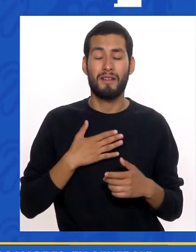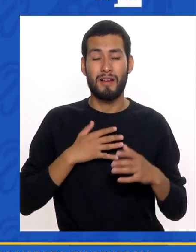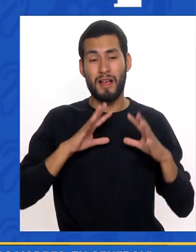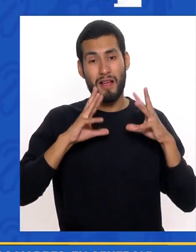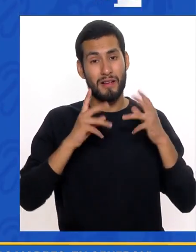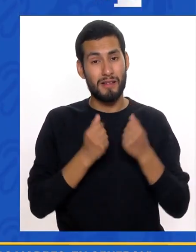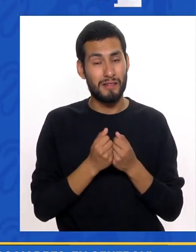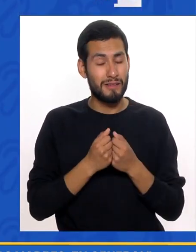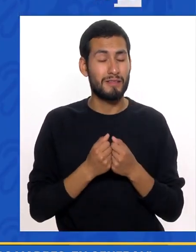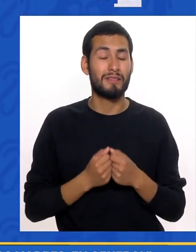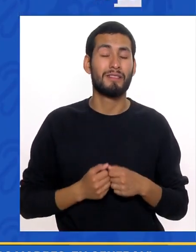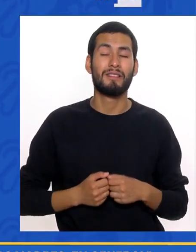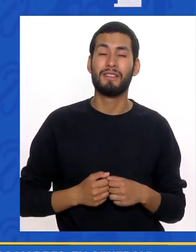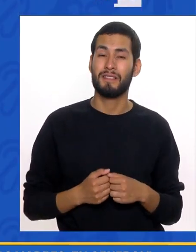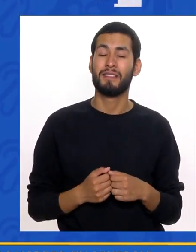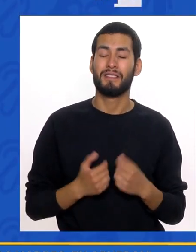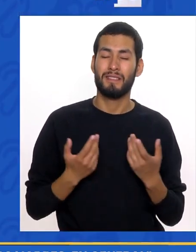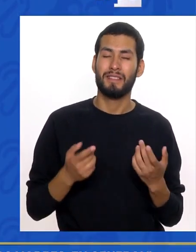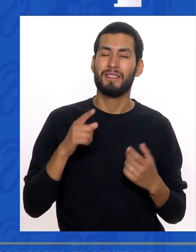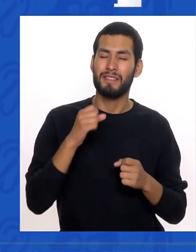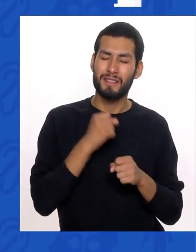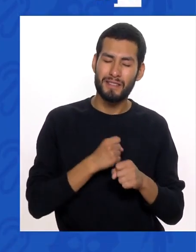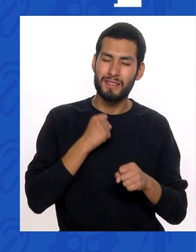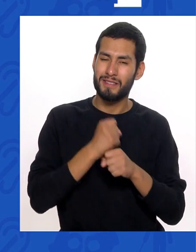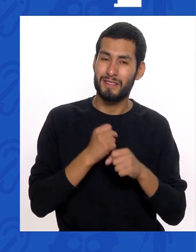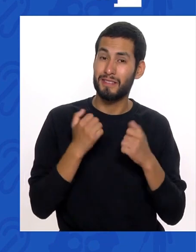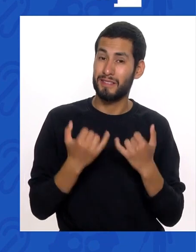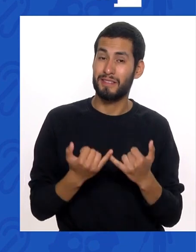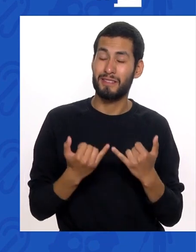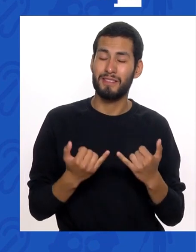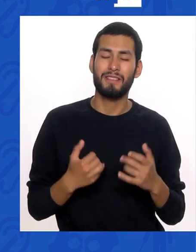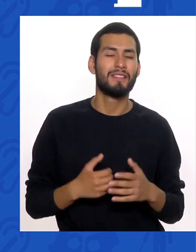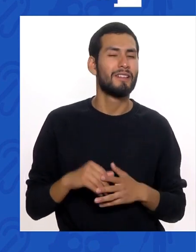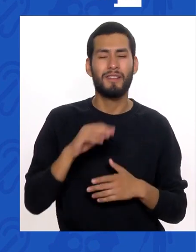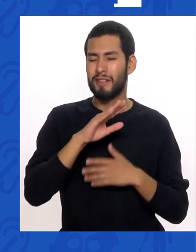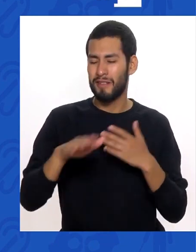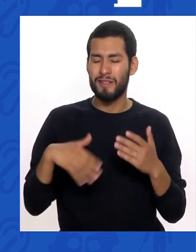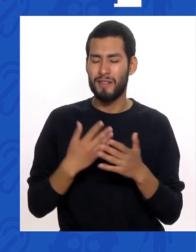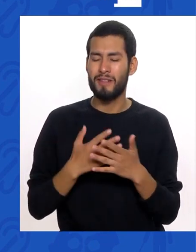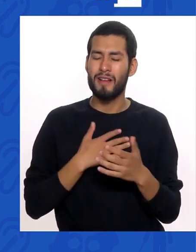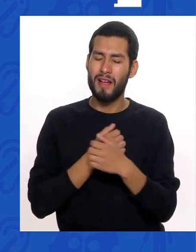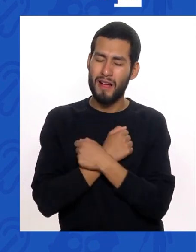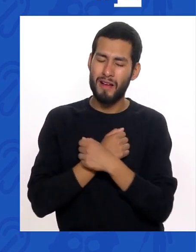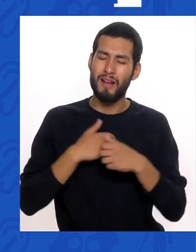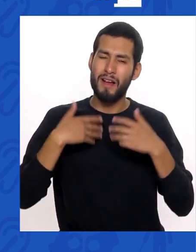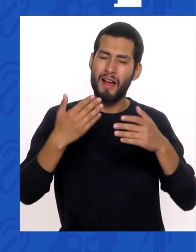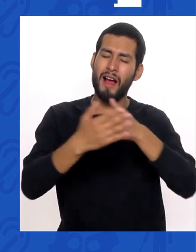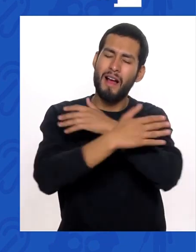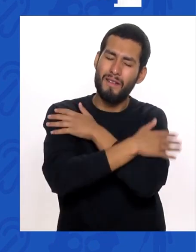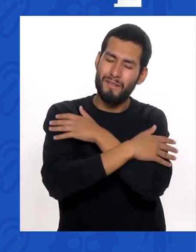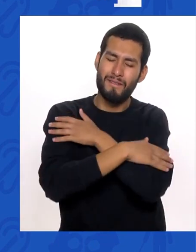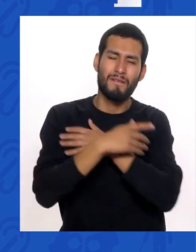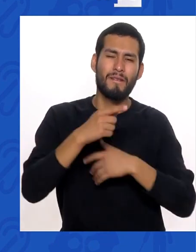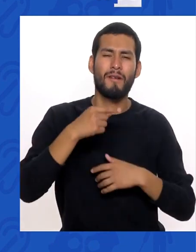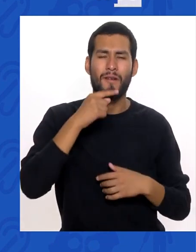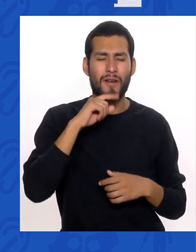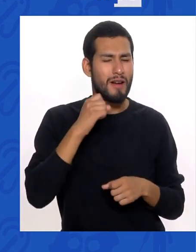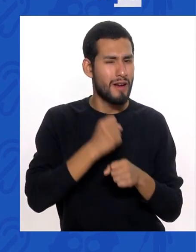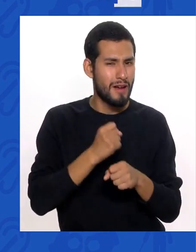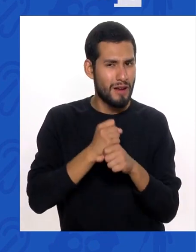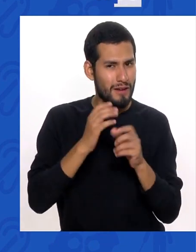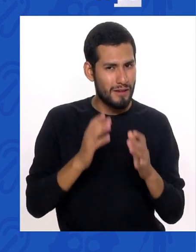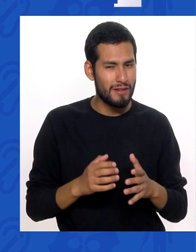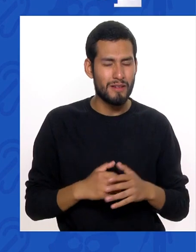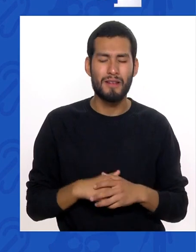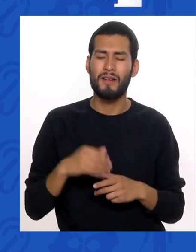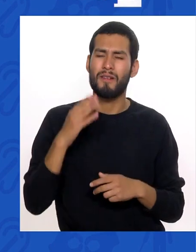madres De mi asociación Que están trabajando Hoy día Con todo mi amor Un abrazo fuerte Son